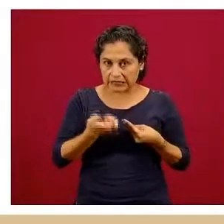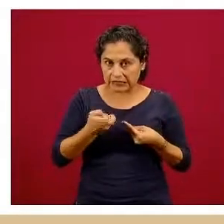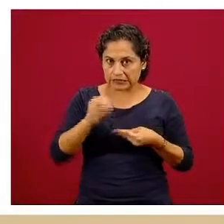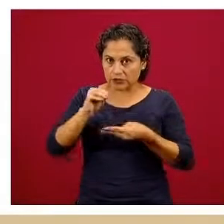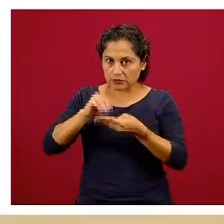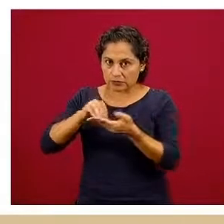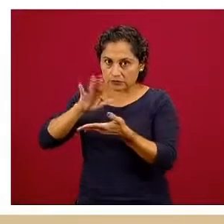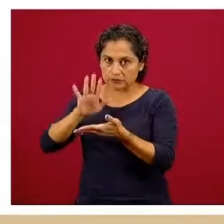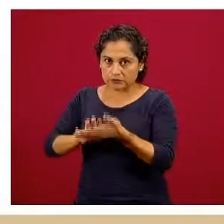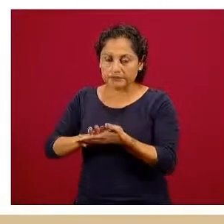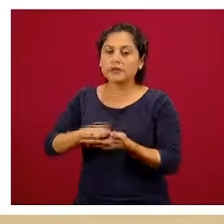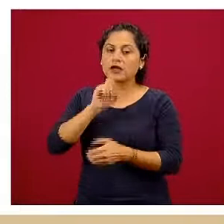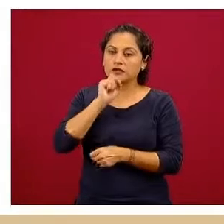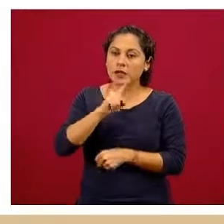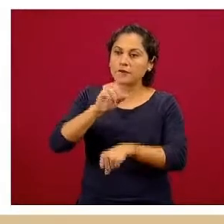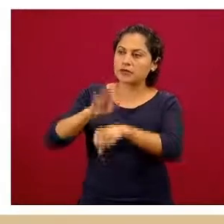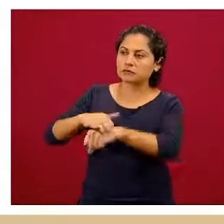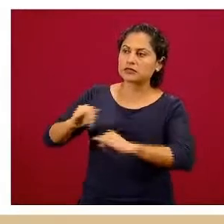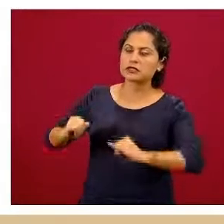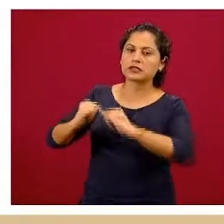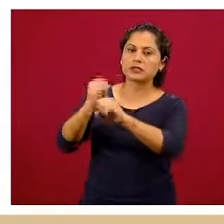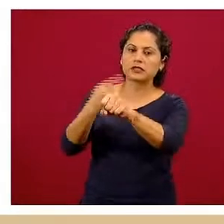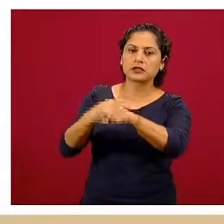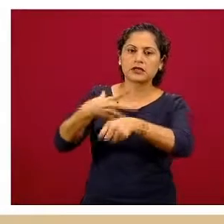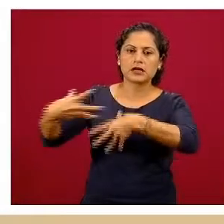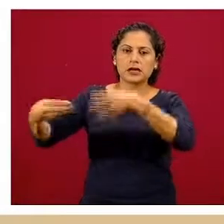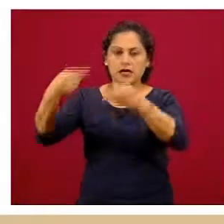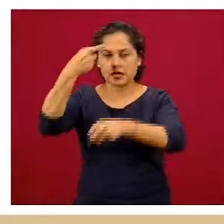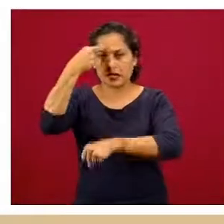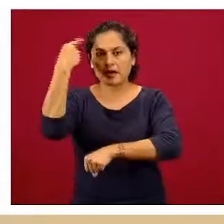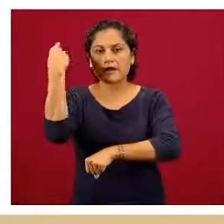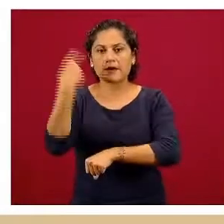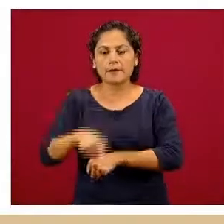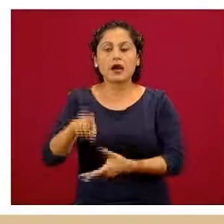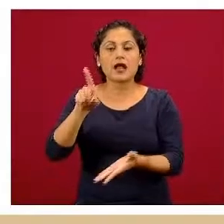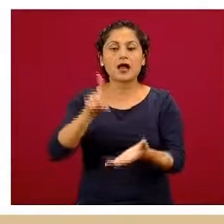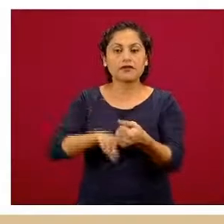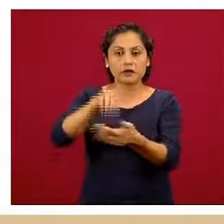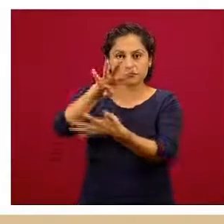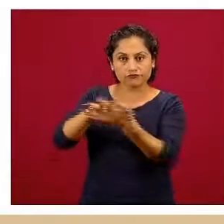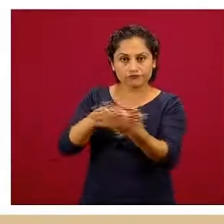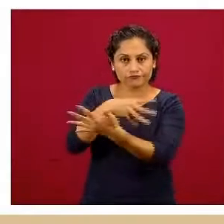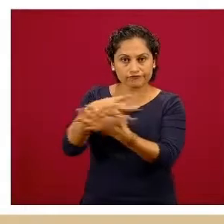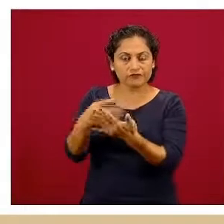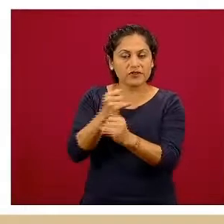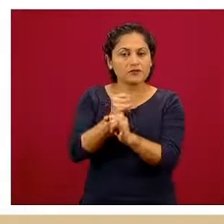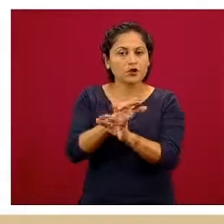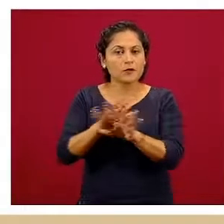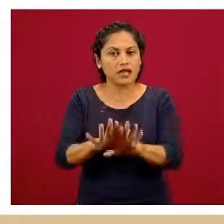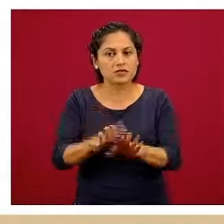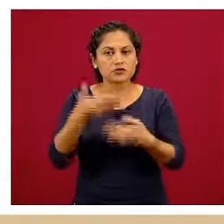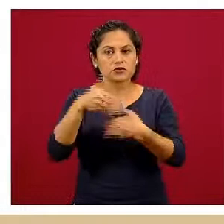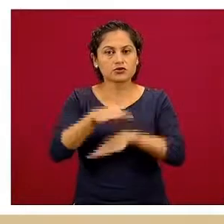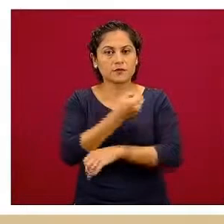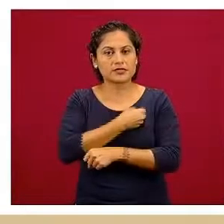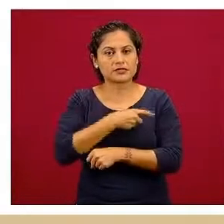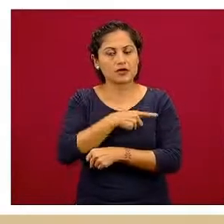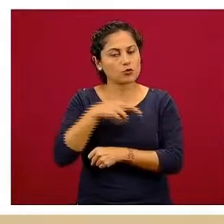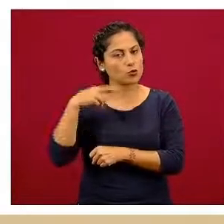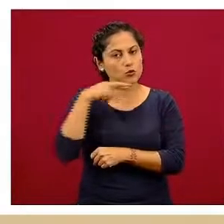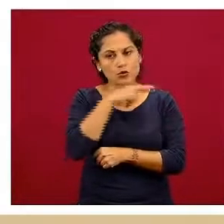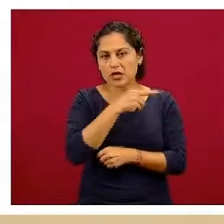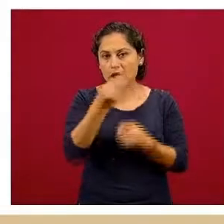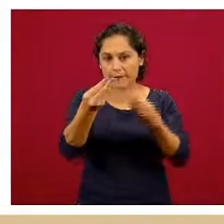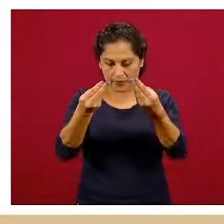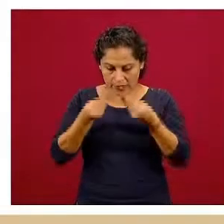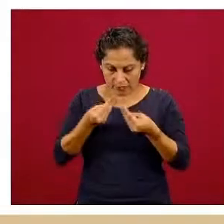con epidemiología para modificar los sistemas de información en salud y que estos sean más rápidos para poder tomar